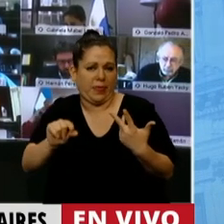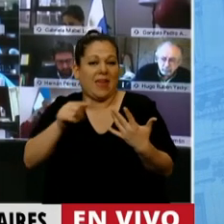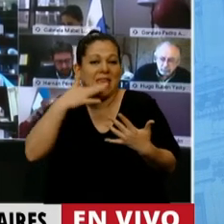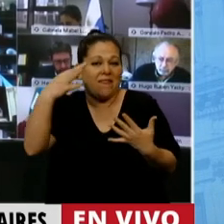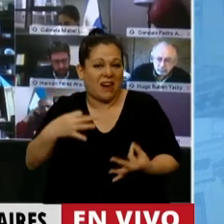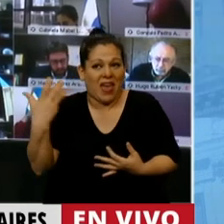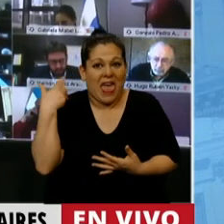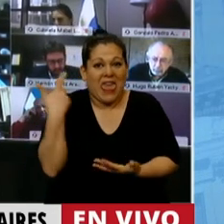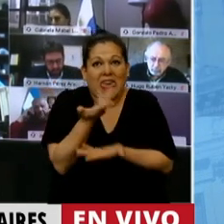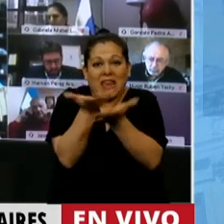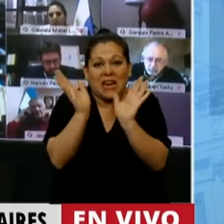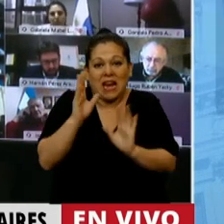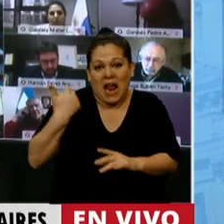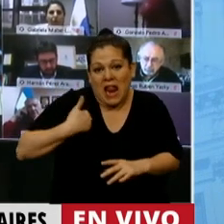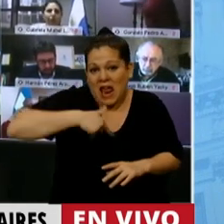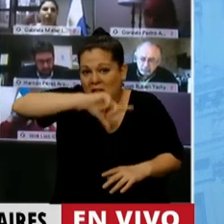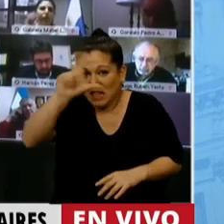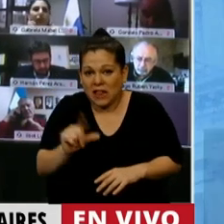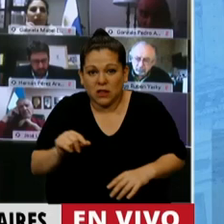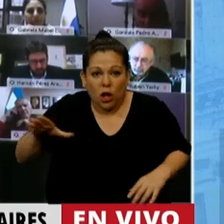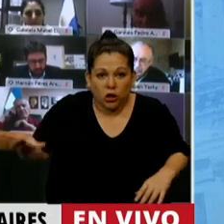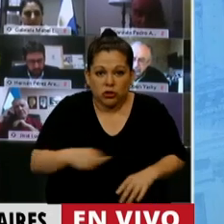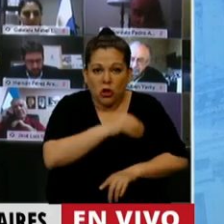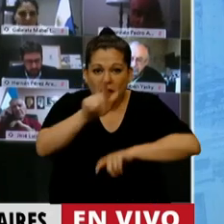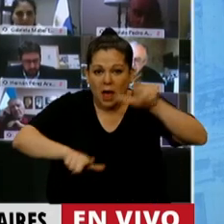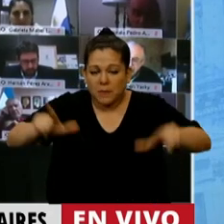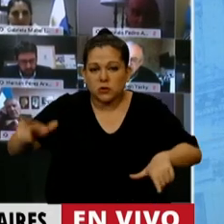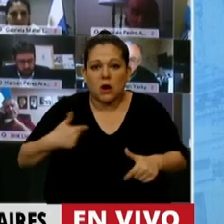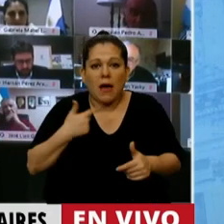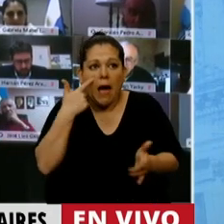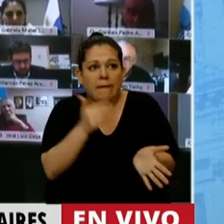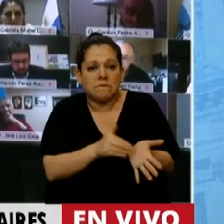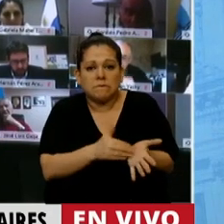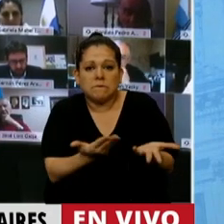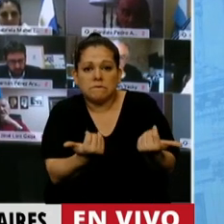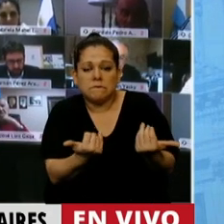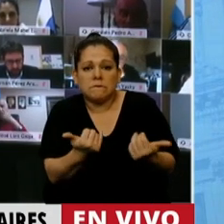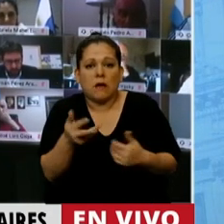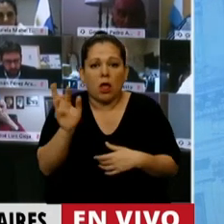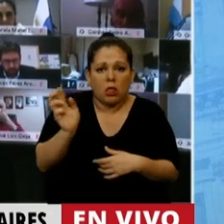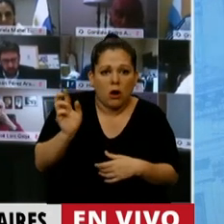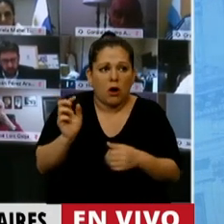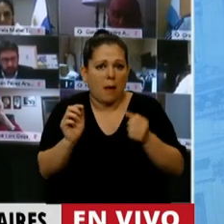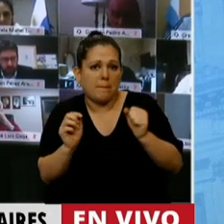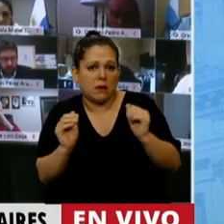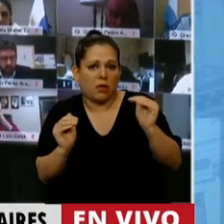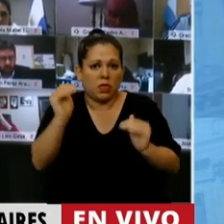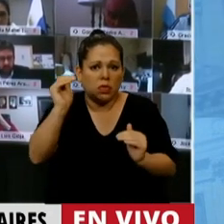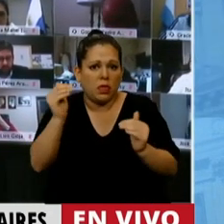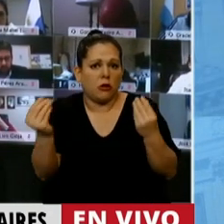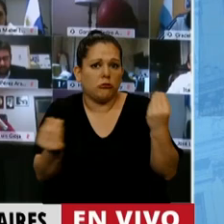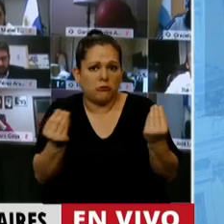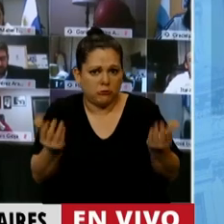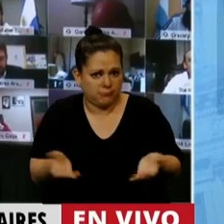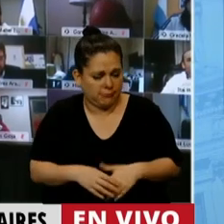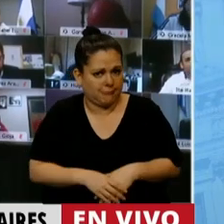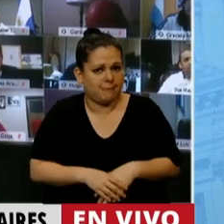todo el mundo está esperando cuál va a ser la magnitud de la devaluación, porque una parte ya vino, por supuesto, pero todo el mundo está esperando cuál